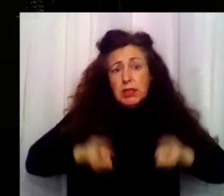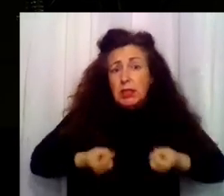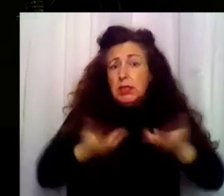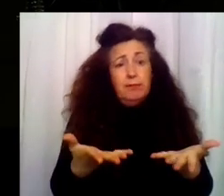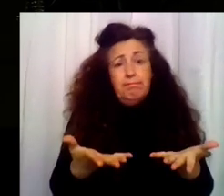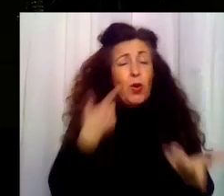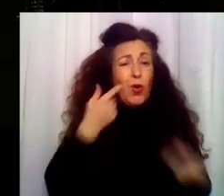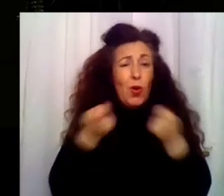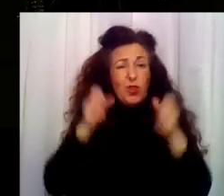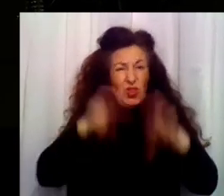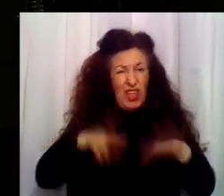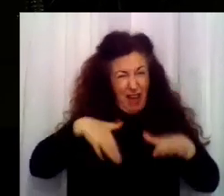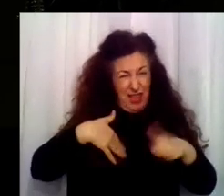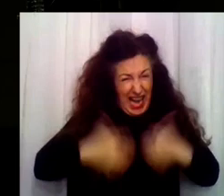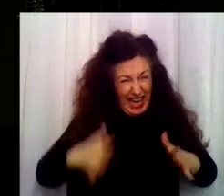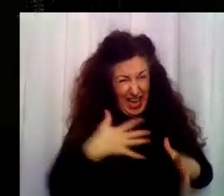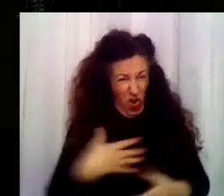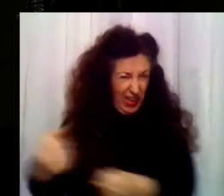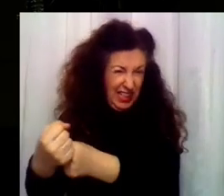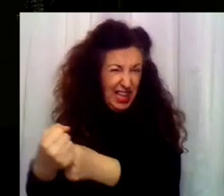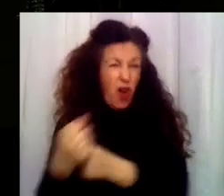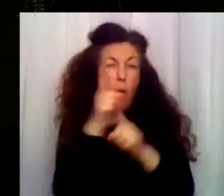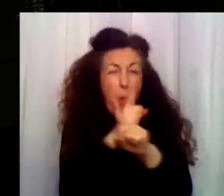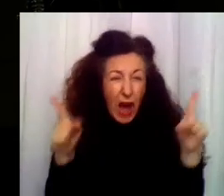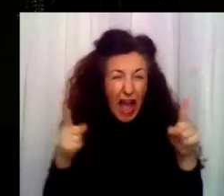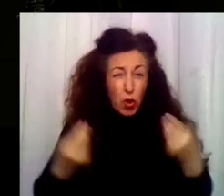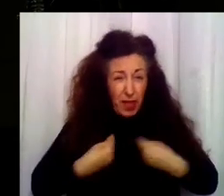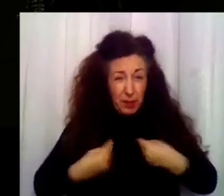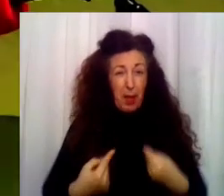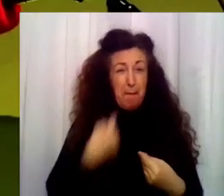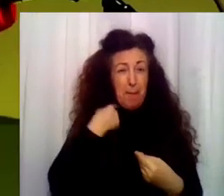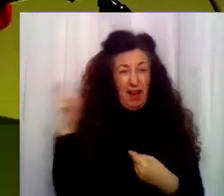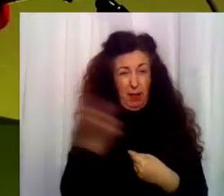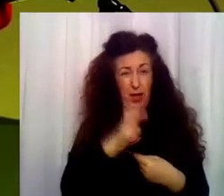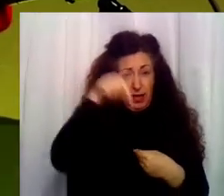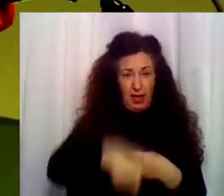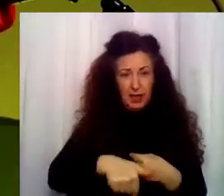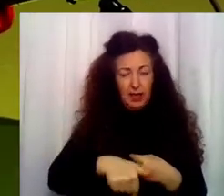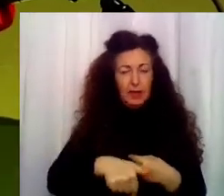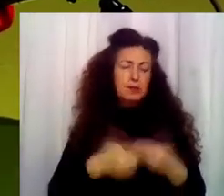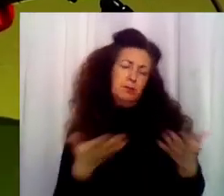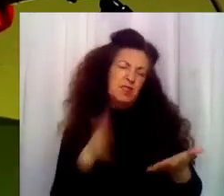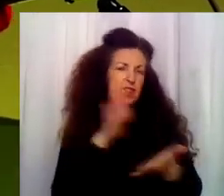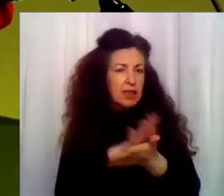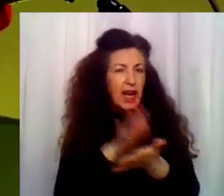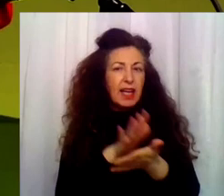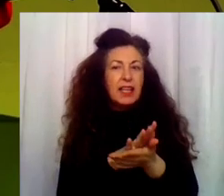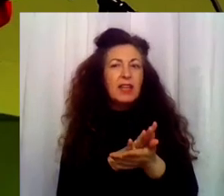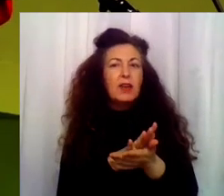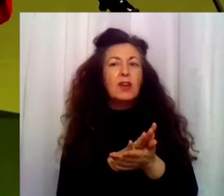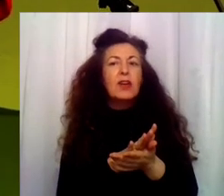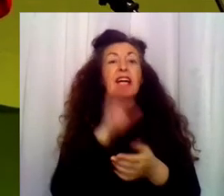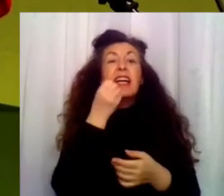Eso significa que te quitan al hijo. Un puto año de mi vida perdido aquí. Bueno, tranquilo. ¿cómo fue la visita de Rubén?